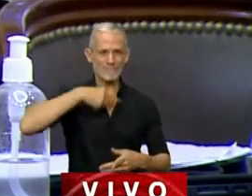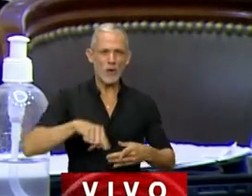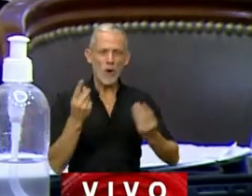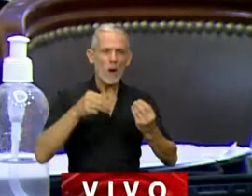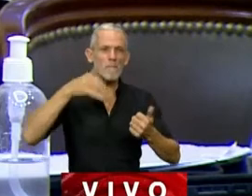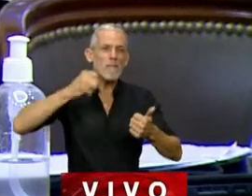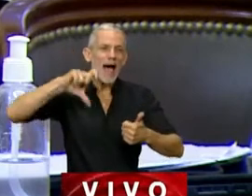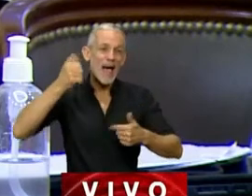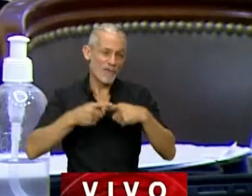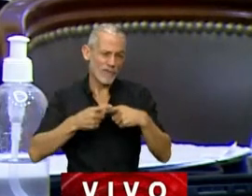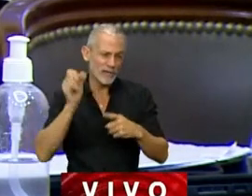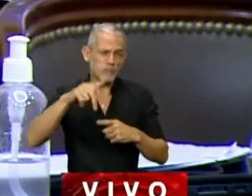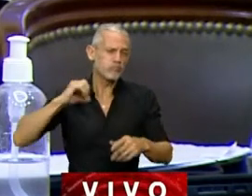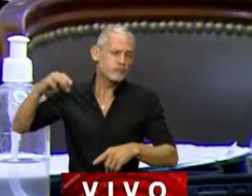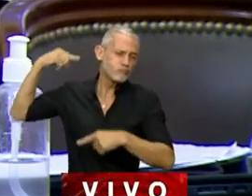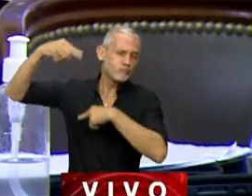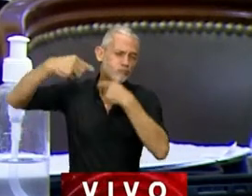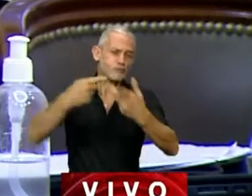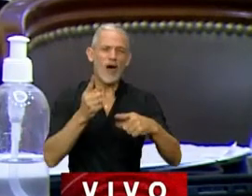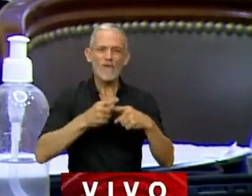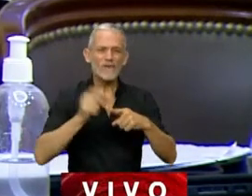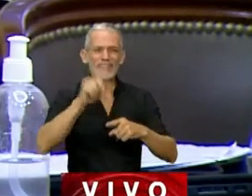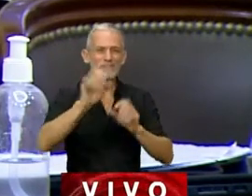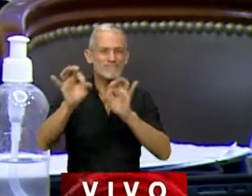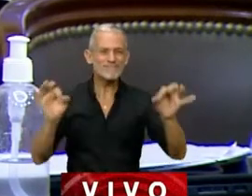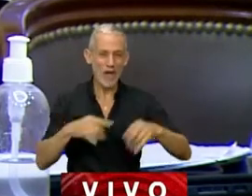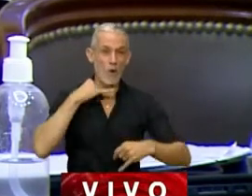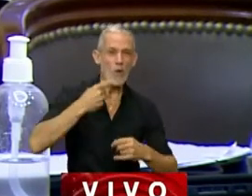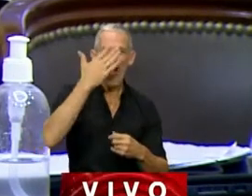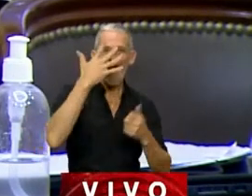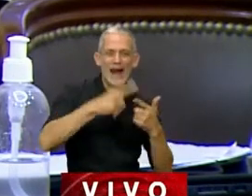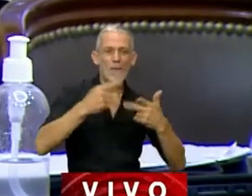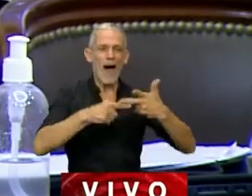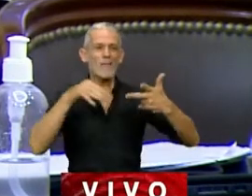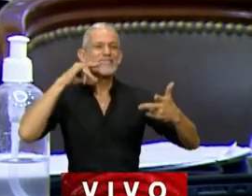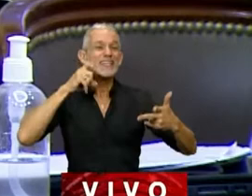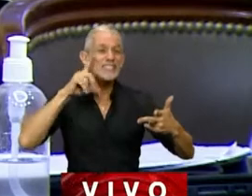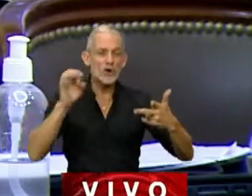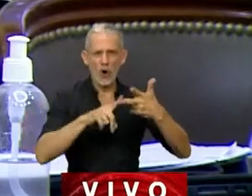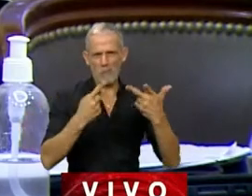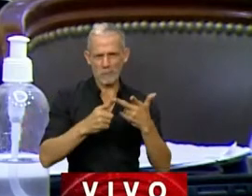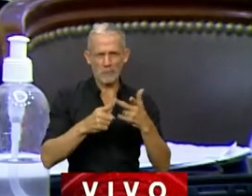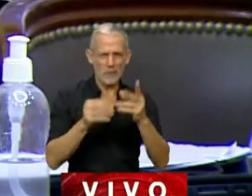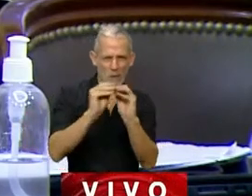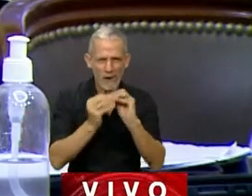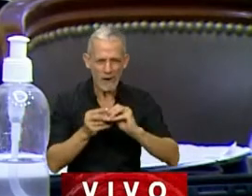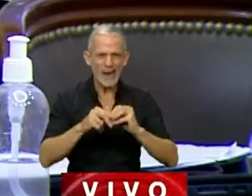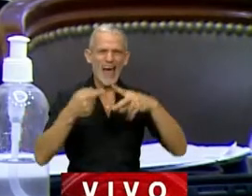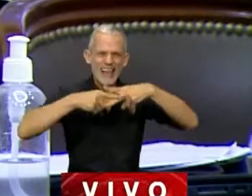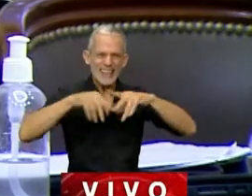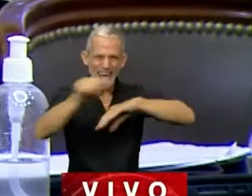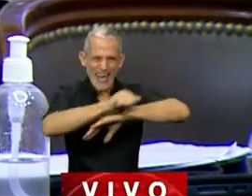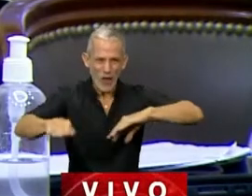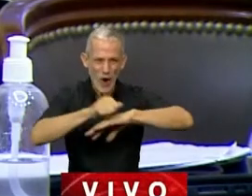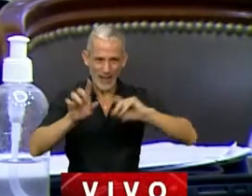nuestra manca fiesta, que es una fiesta en central, nuestras festividades locales, nuestros carnavales, nuestros misachicos, nuestros alfaleros de Cacir y nuestras tejedoras